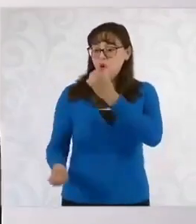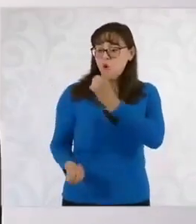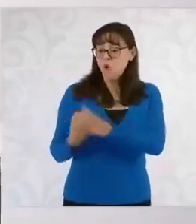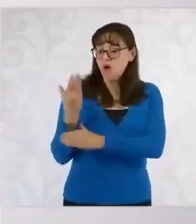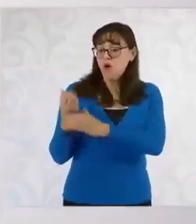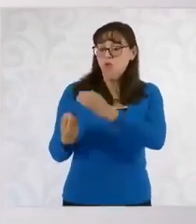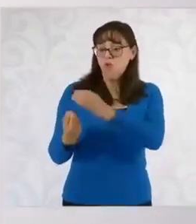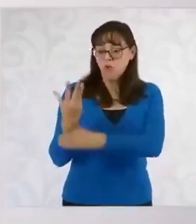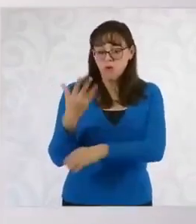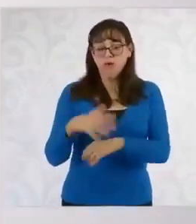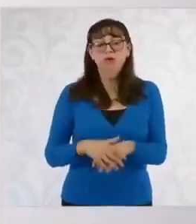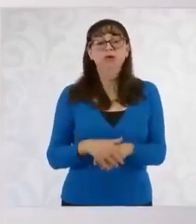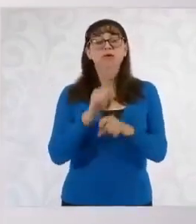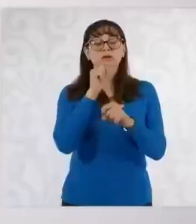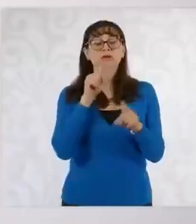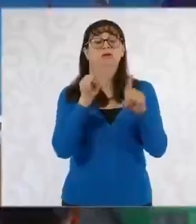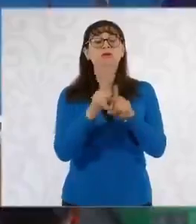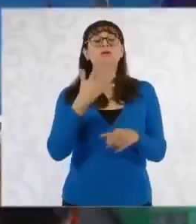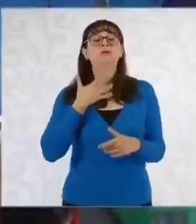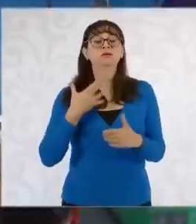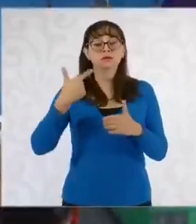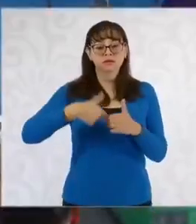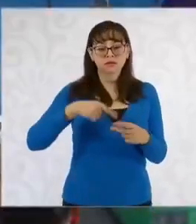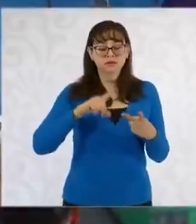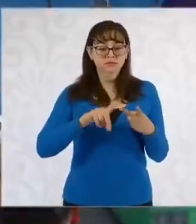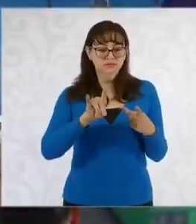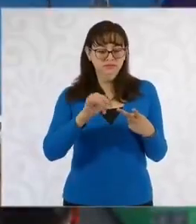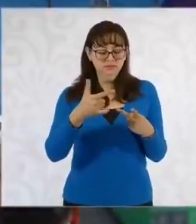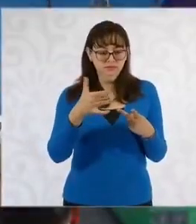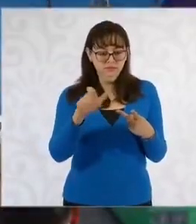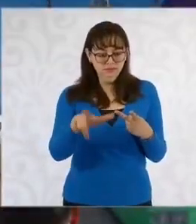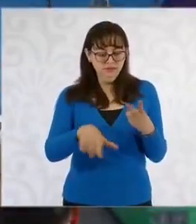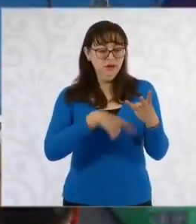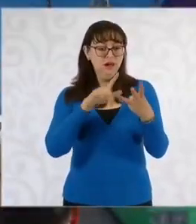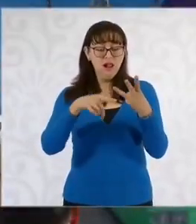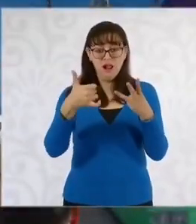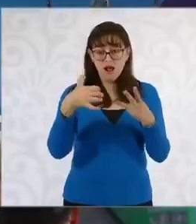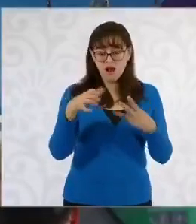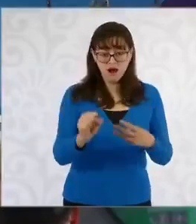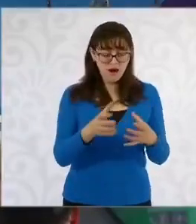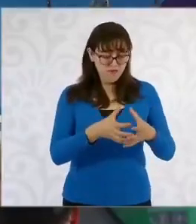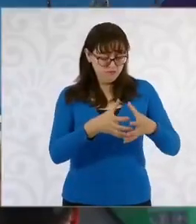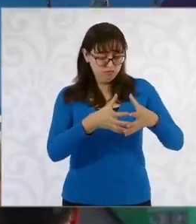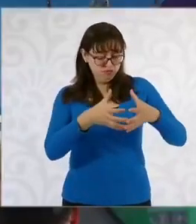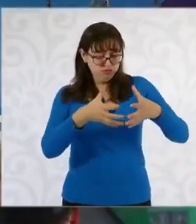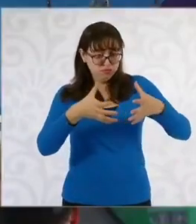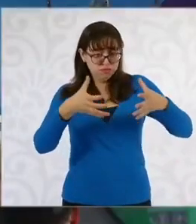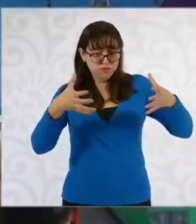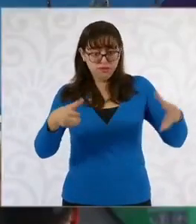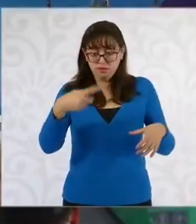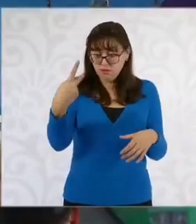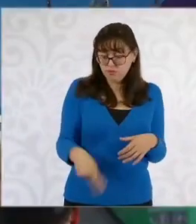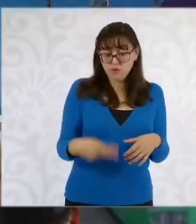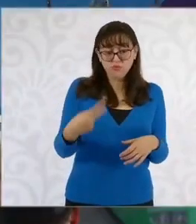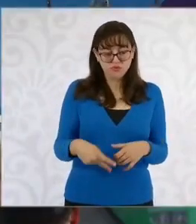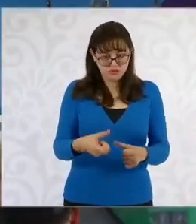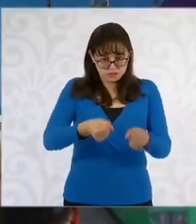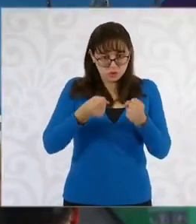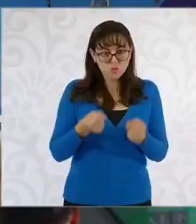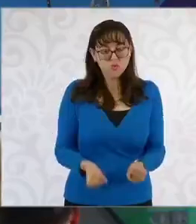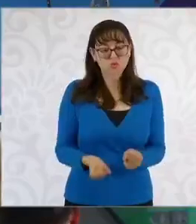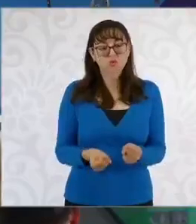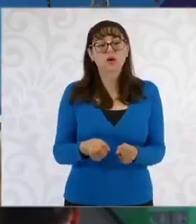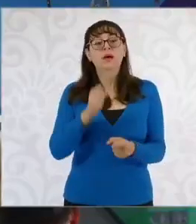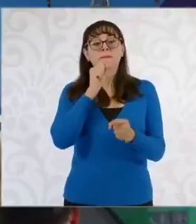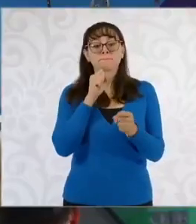de almacenamiento de gasolinas, diésel y gas para fortalecer la seguridad energética nacional y